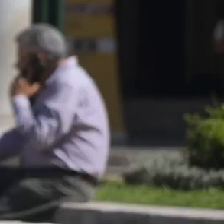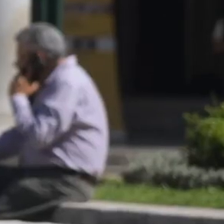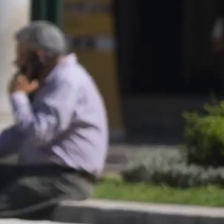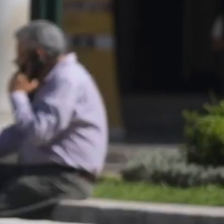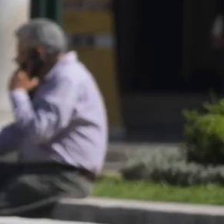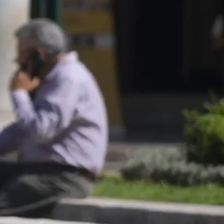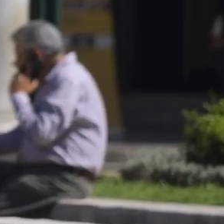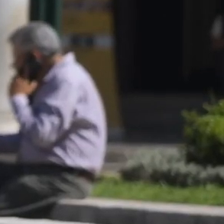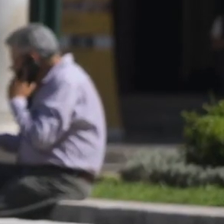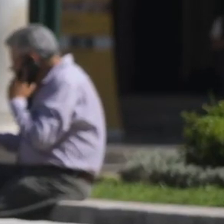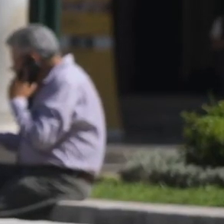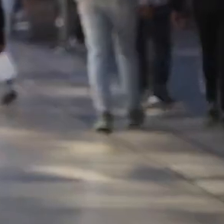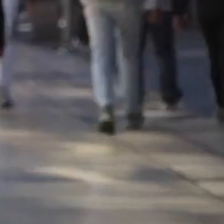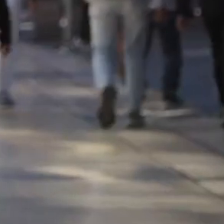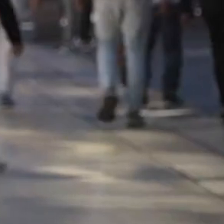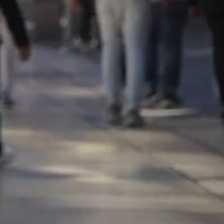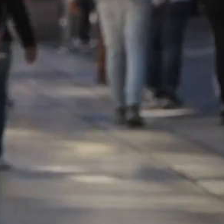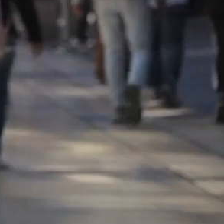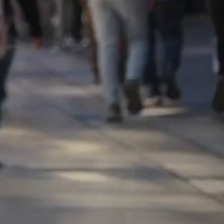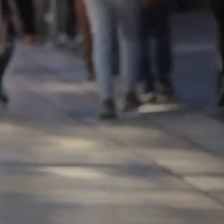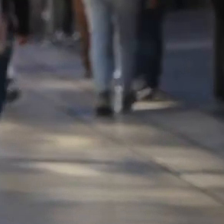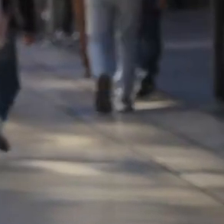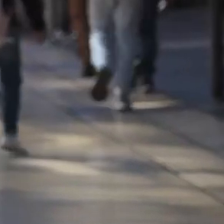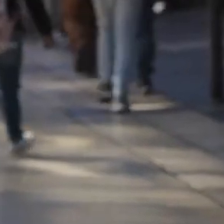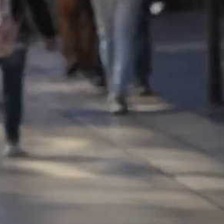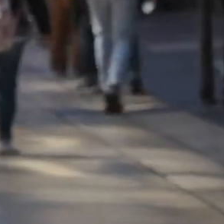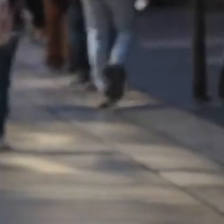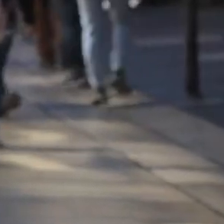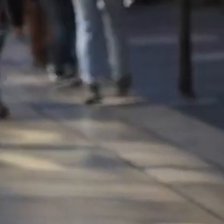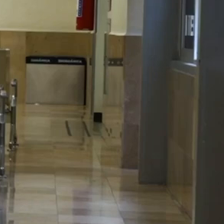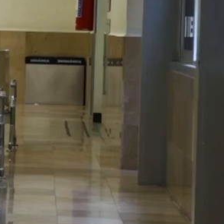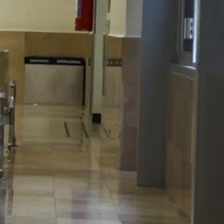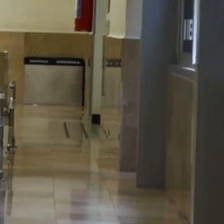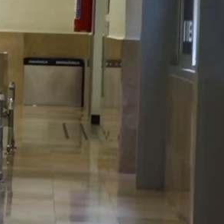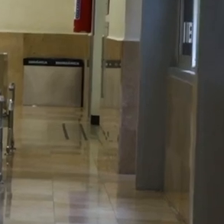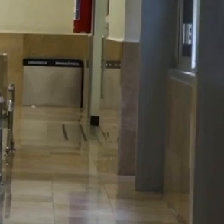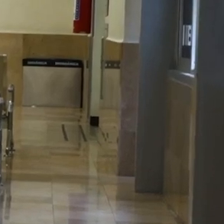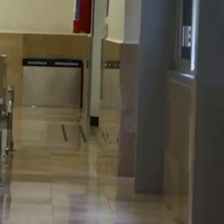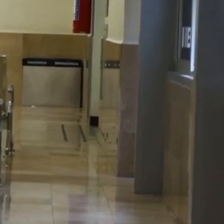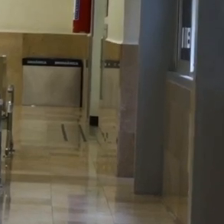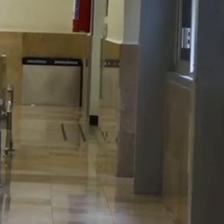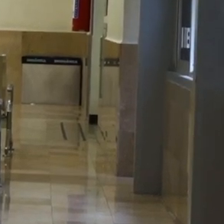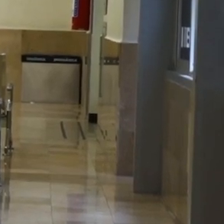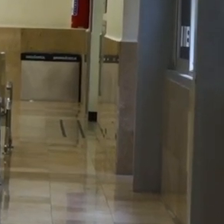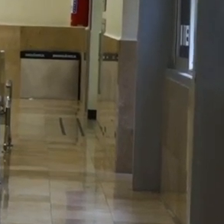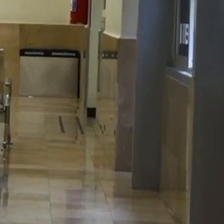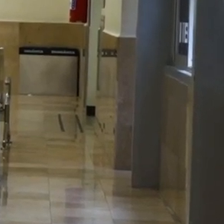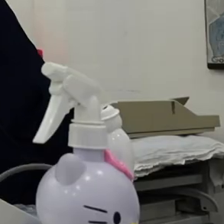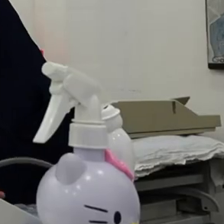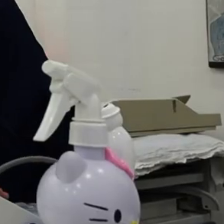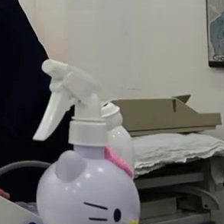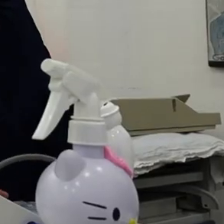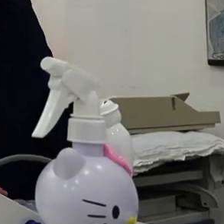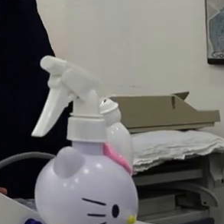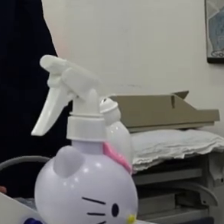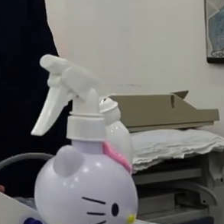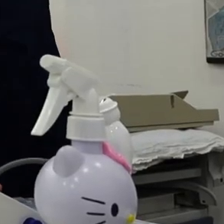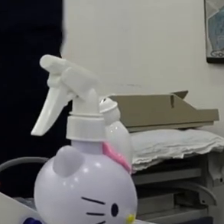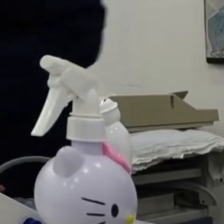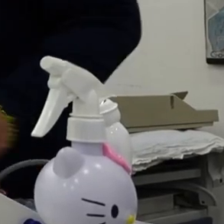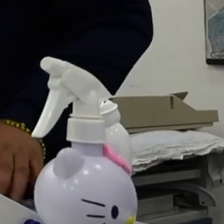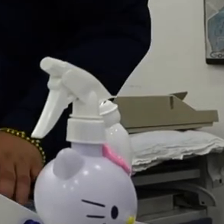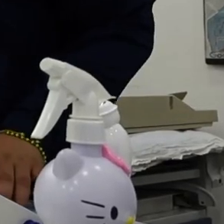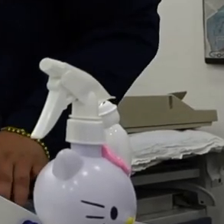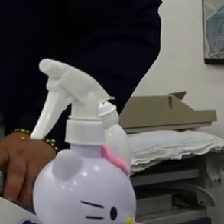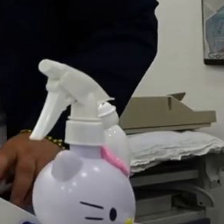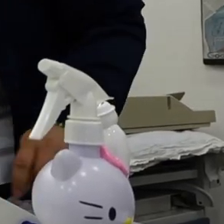Todas las personas tenemos derecho a una vida saludable. Y uno de sus principales enemigos es la hipertensión